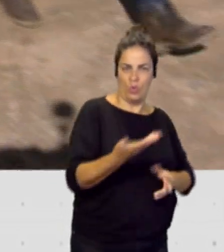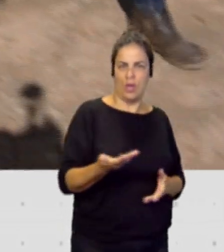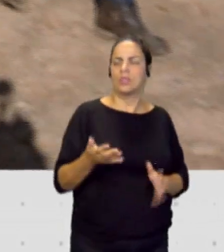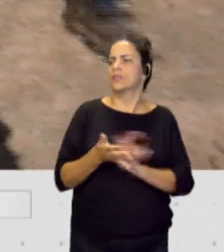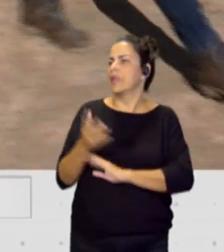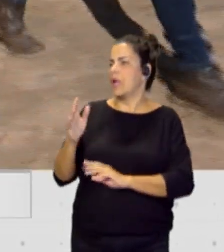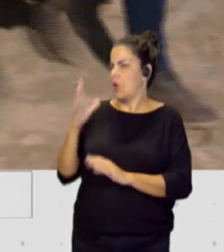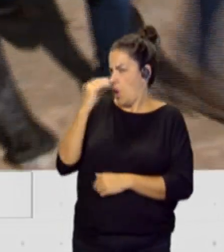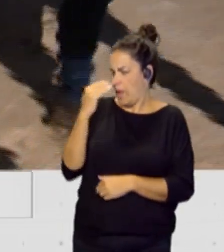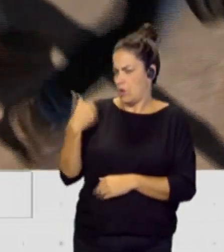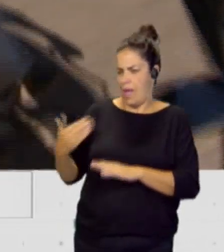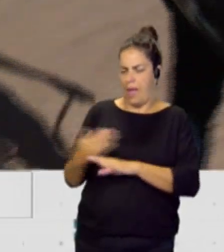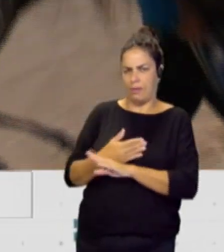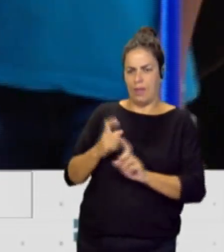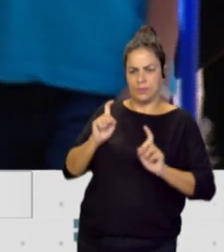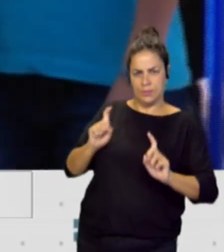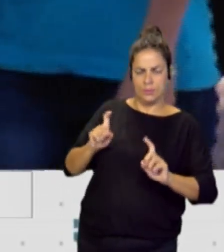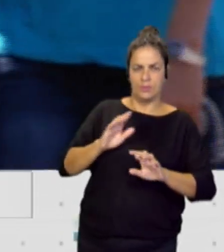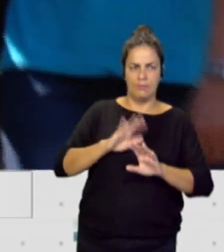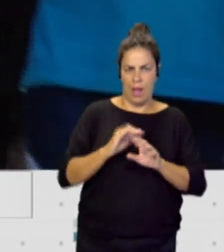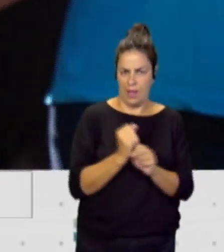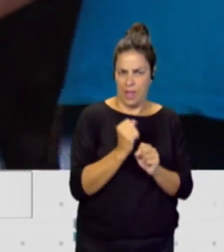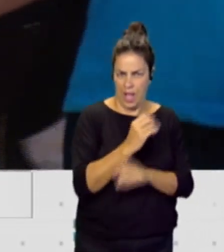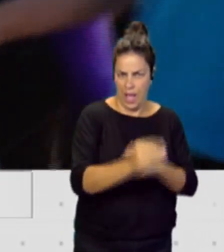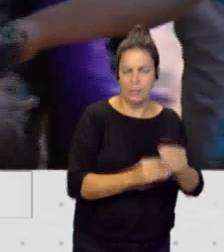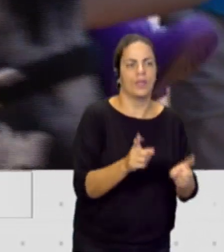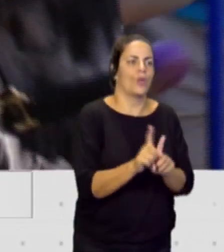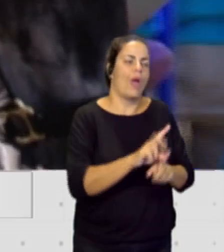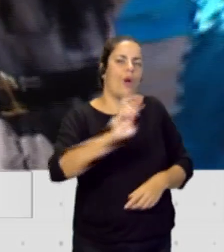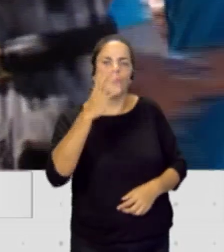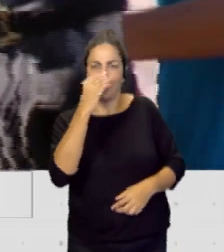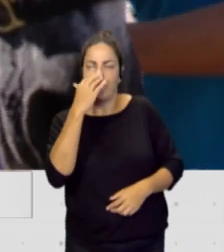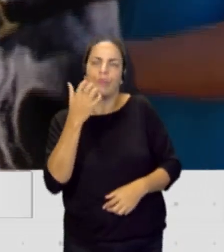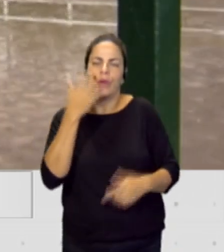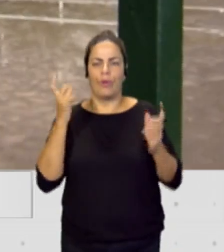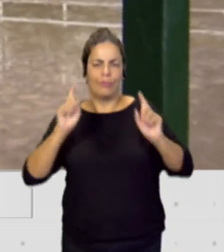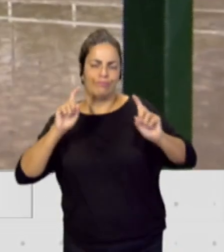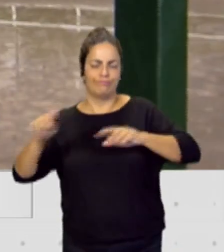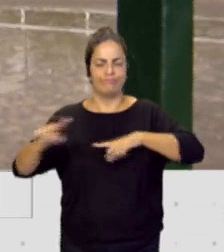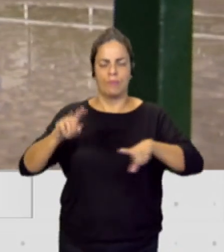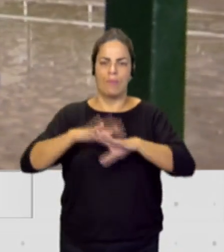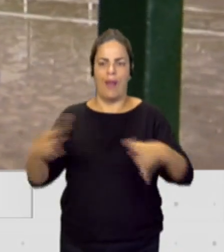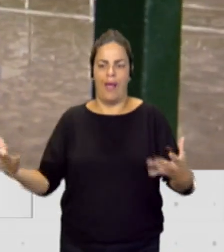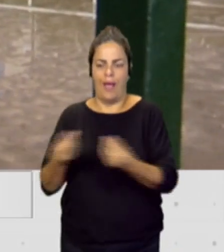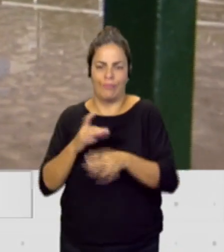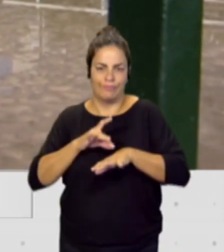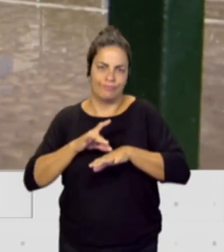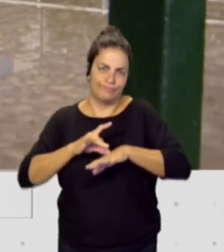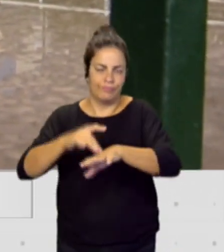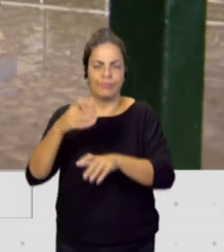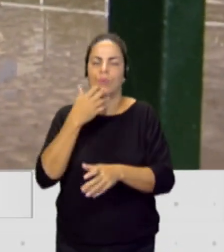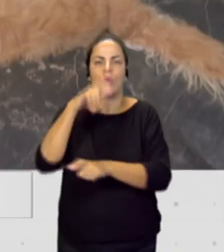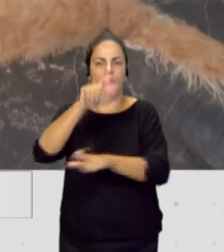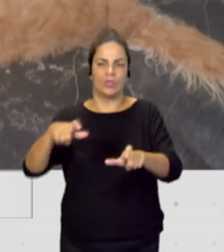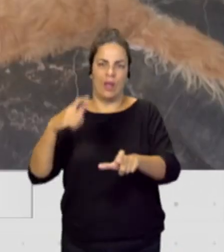para esta tarea. Igual que hay otros perros entrenados para acompañar otro tipo, por ejemplo, a una persona con discapacidad